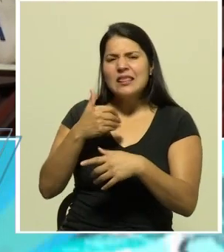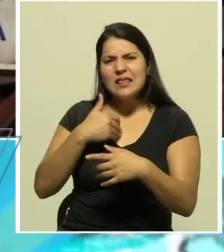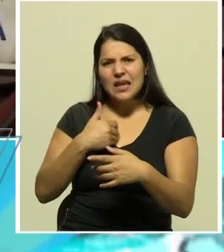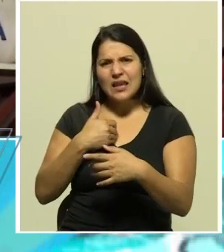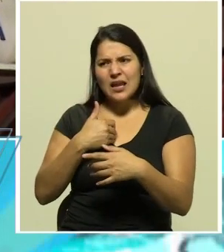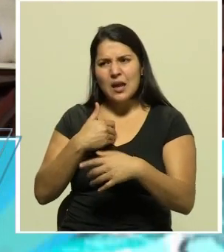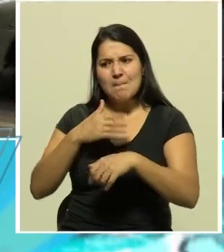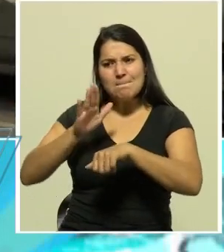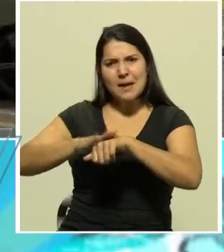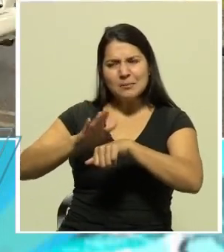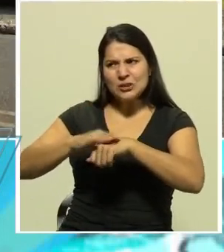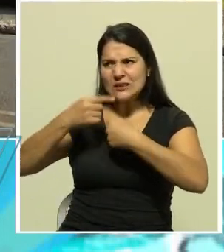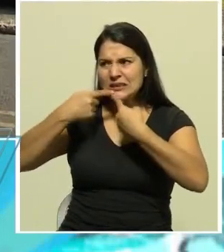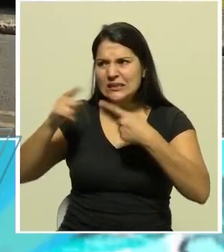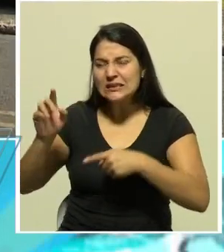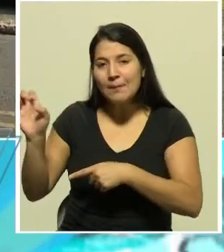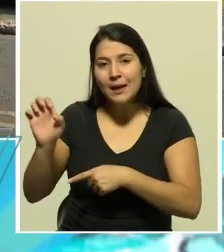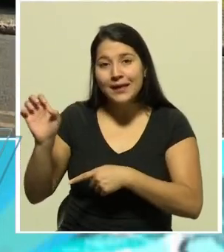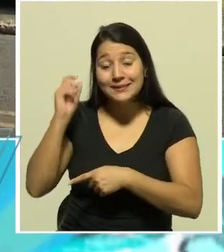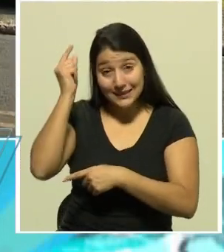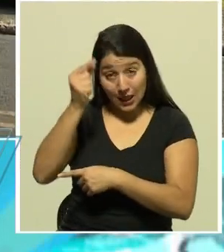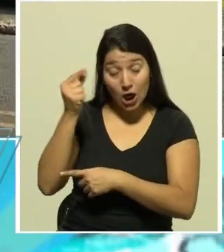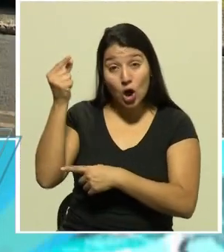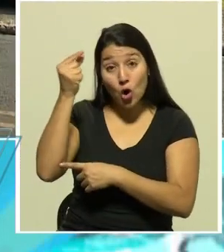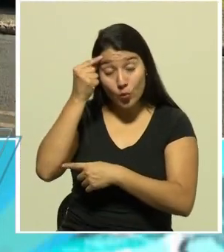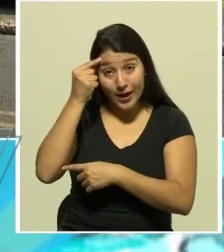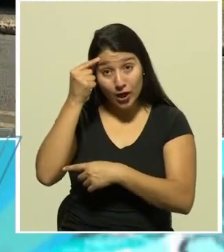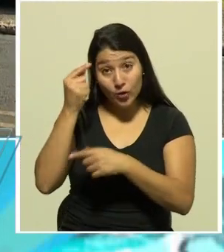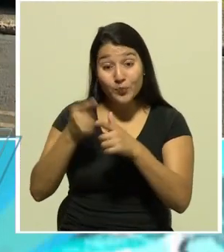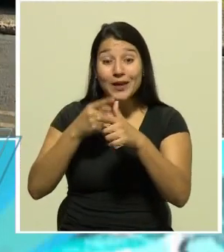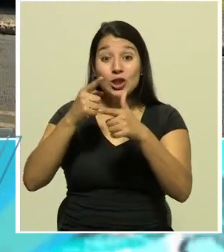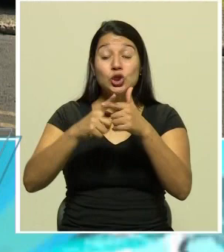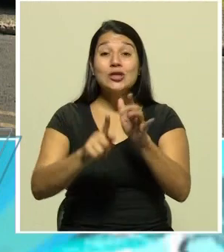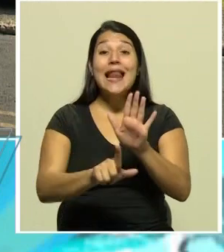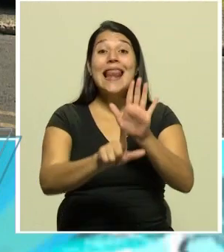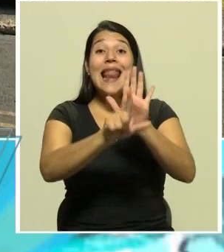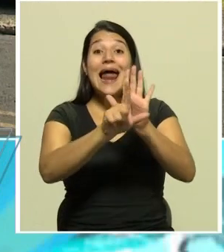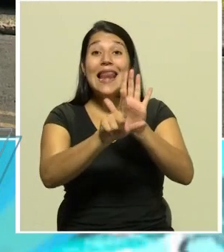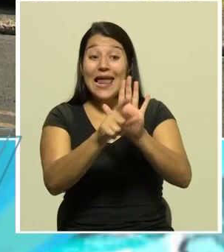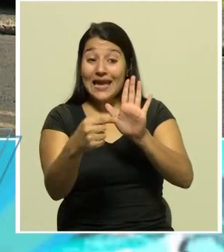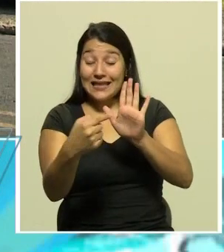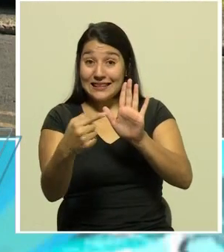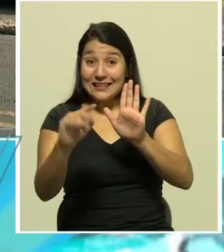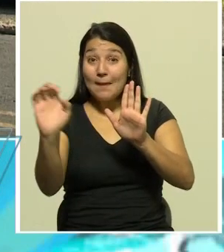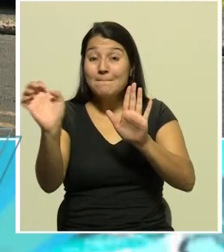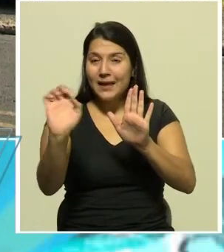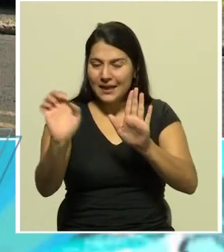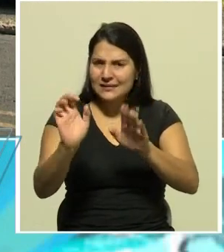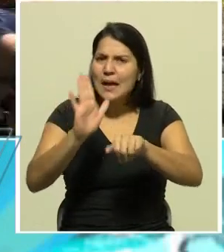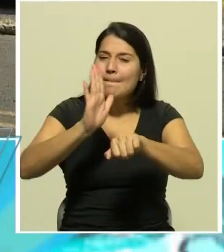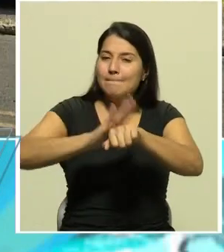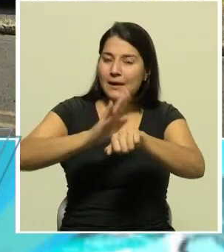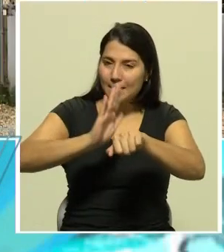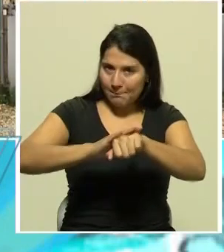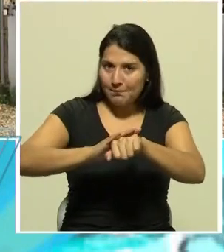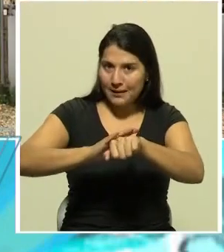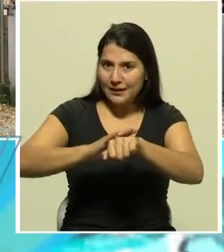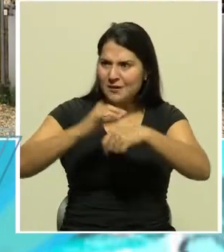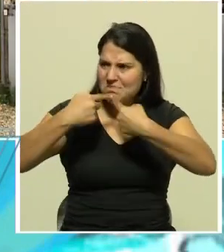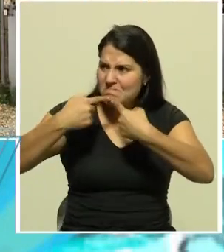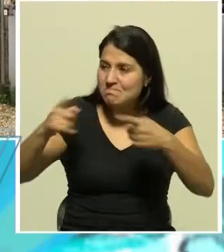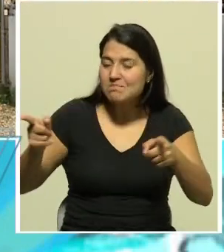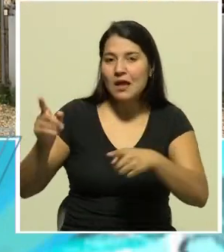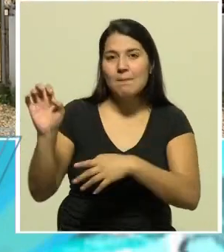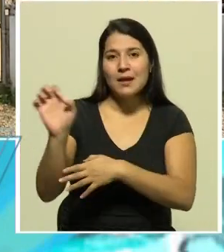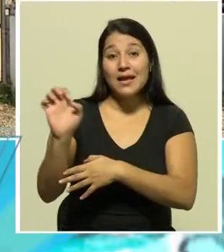La ley de emergencias viene a instrumentalizar esta facultad del estado cuando crea